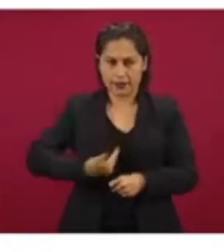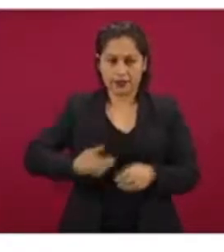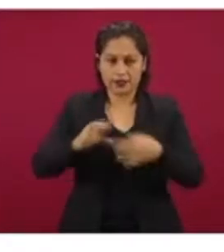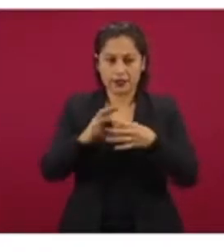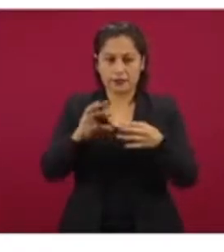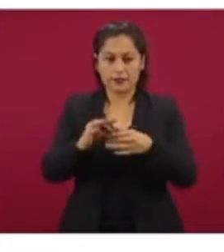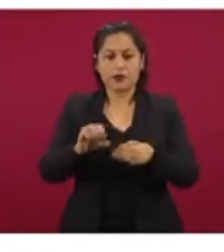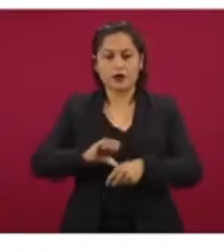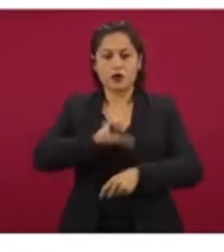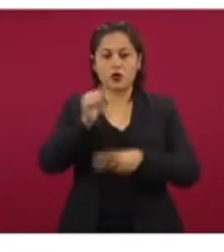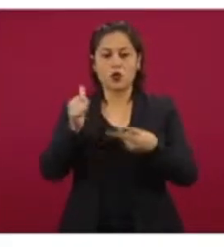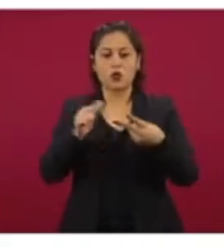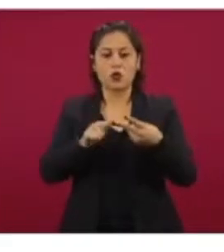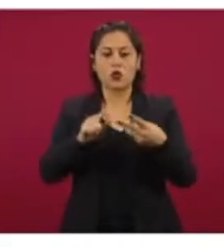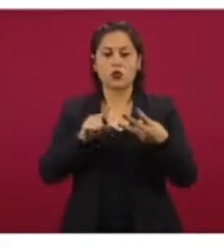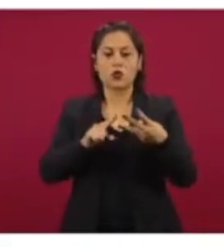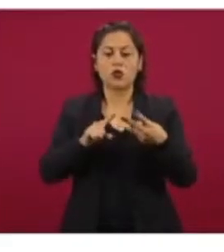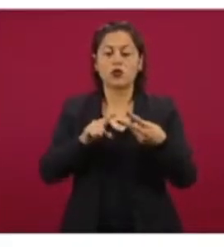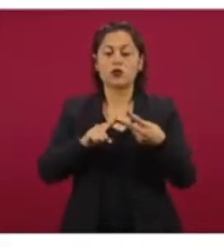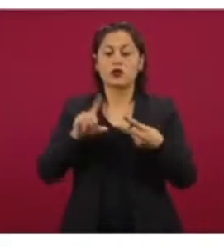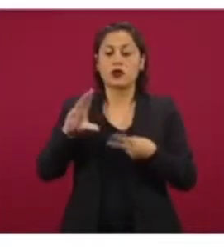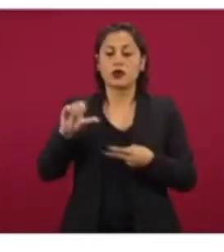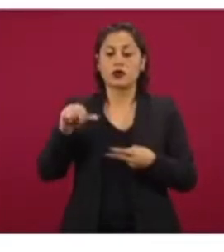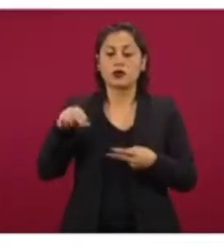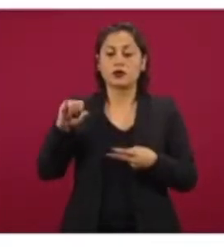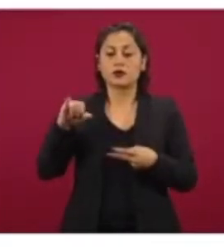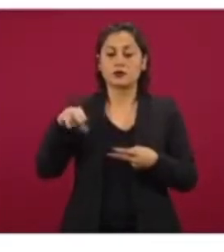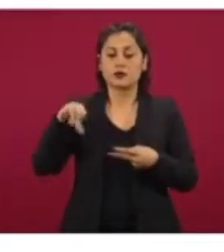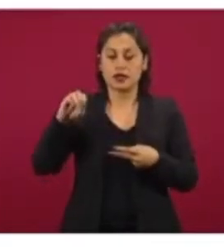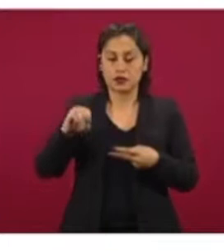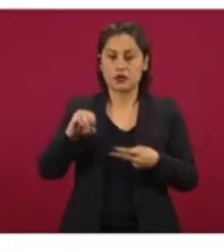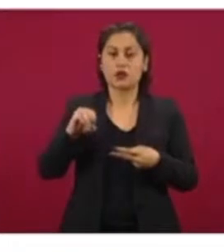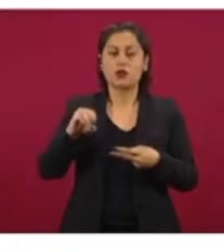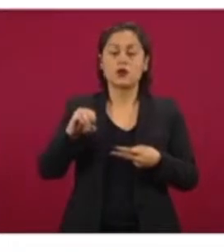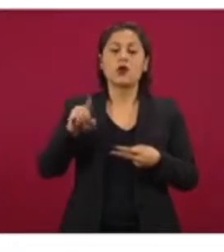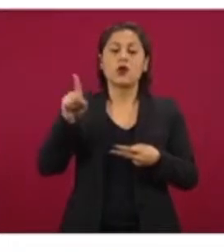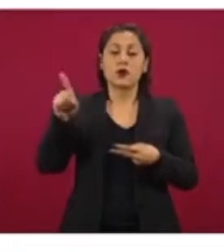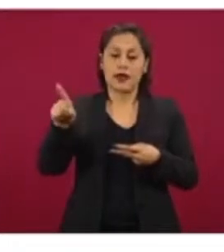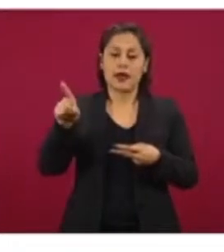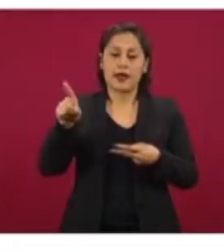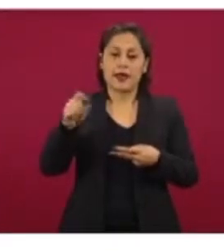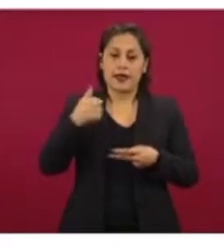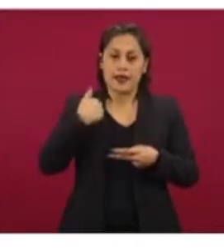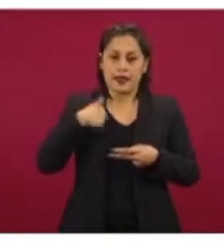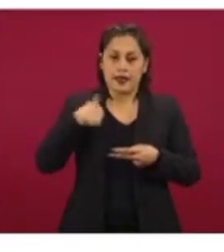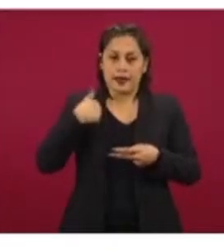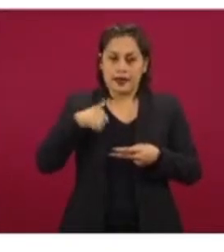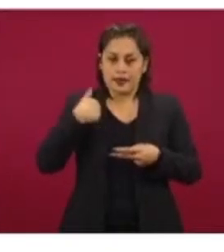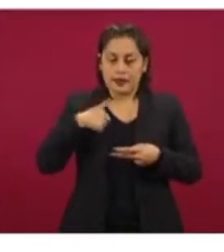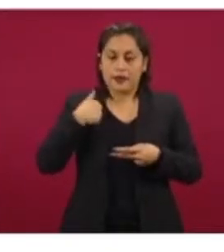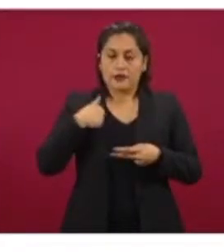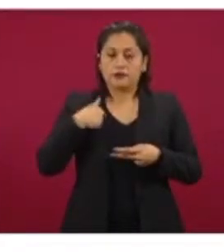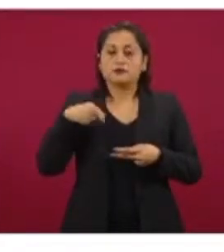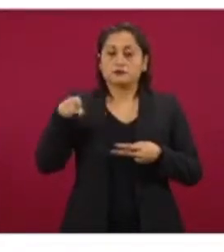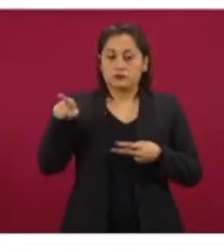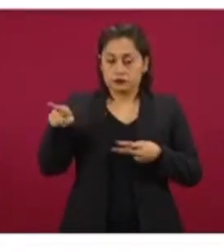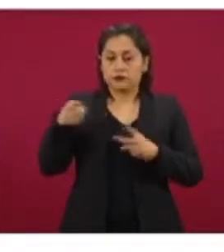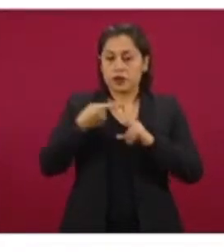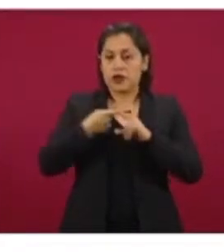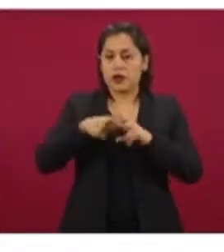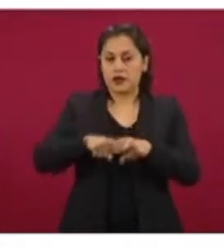CanSino, que es chino-canadiense o sino-canadiense, que inició su fase 3